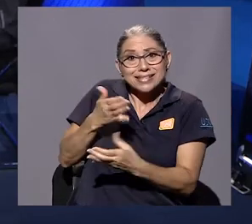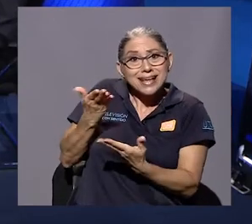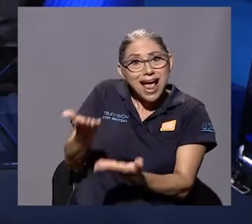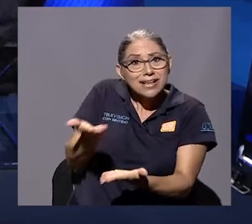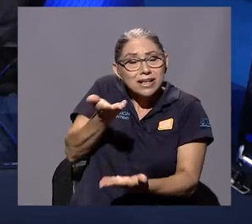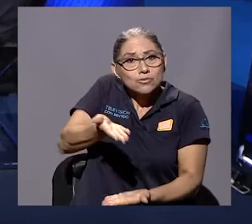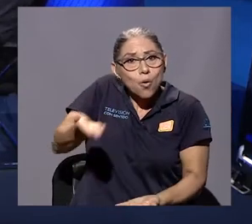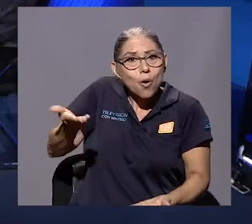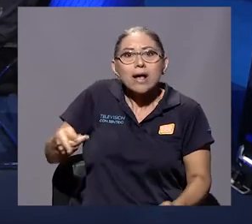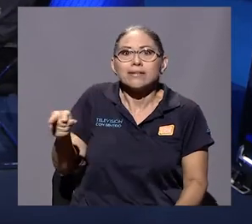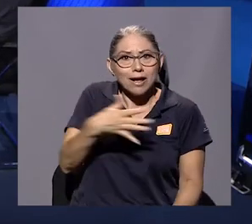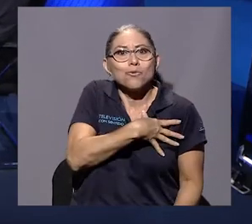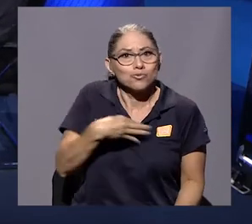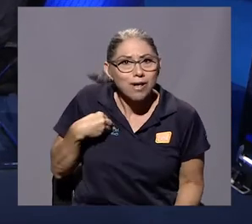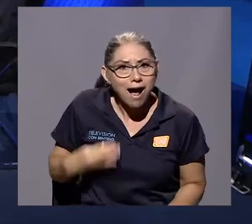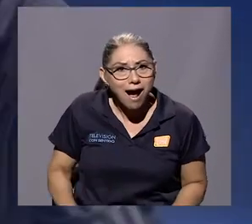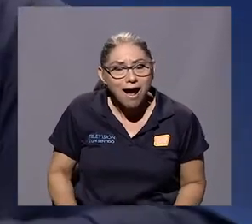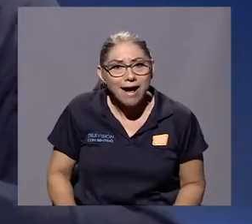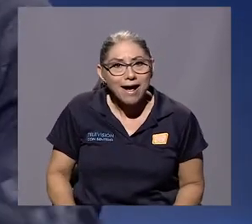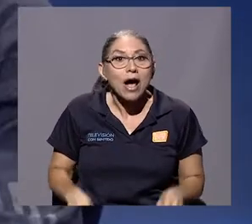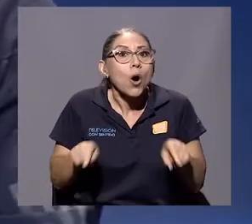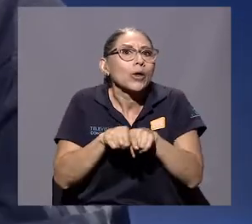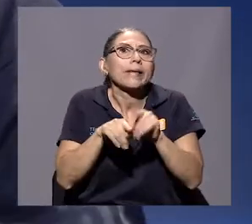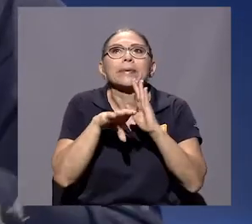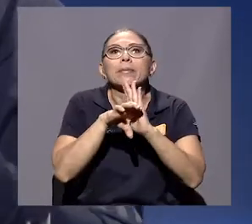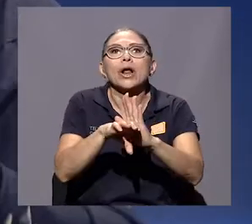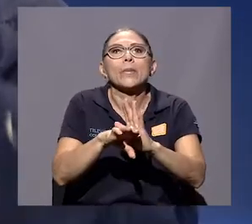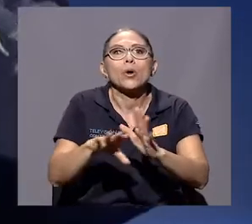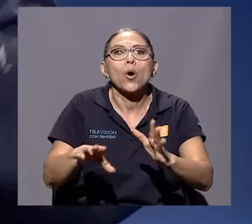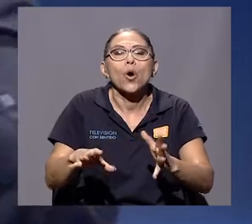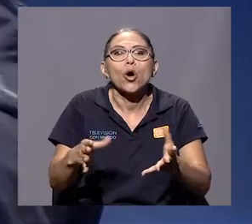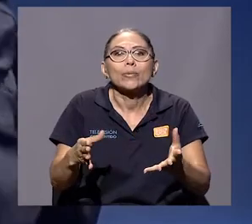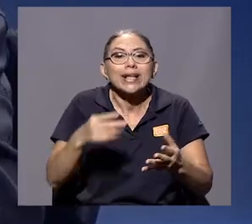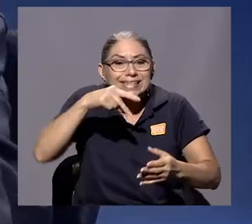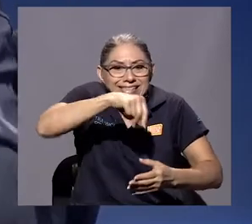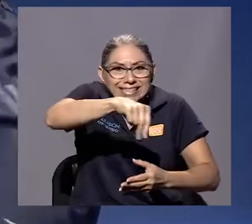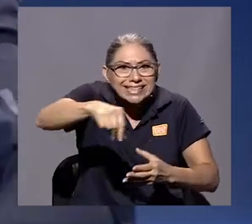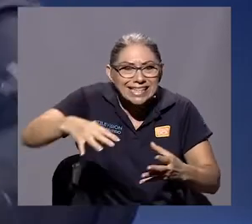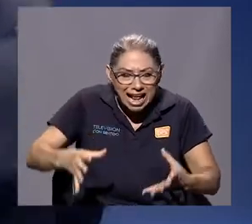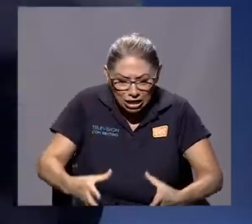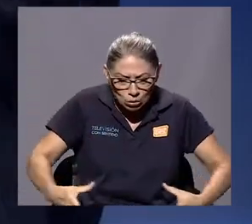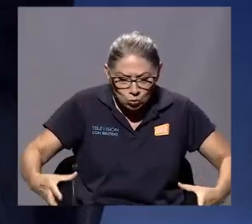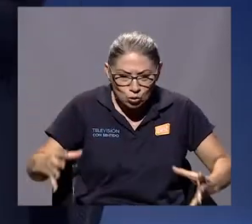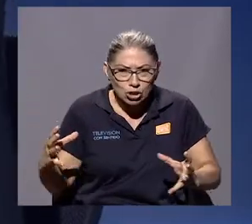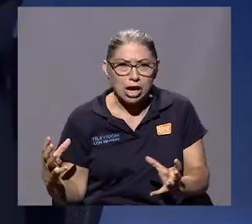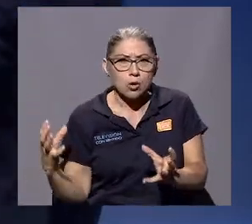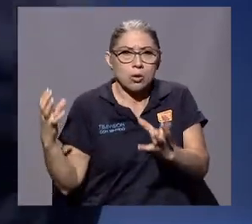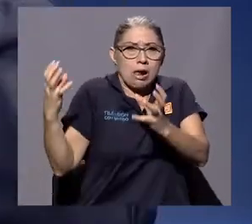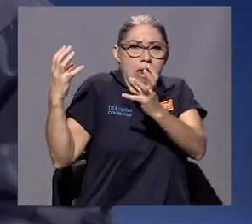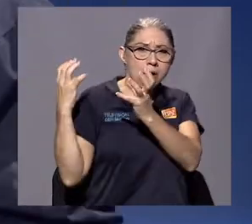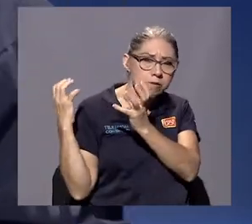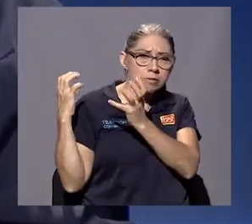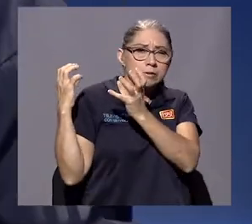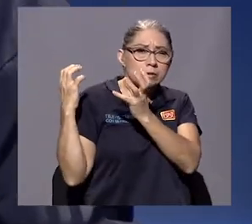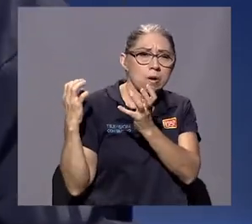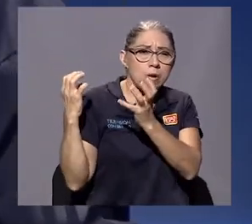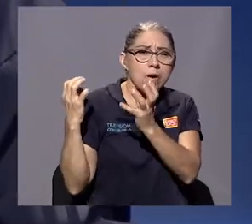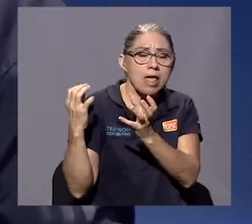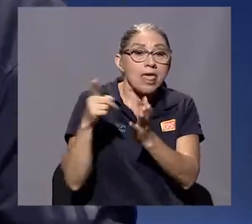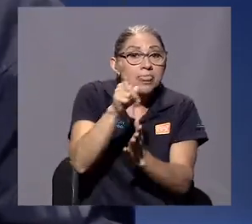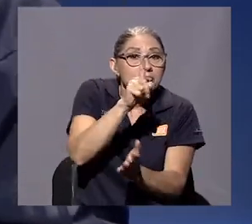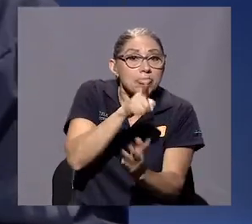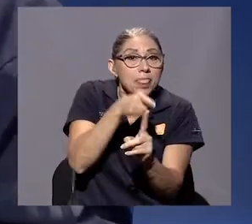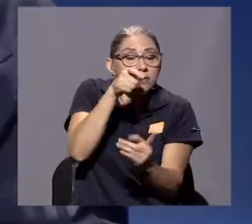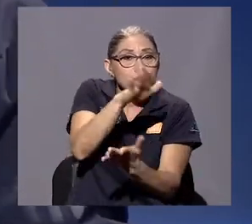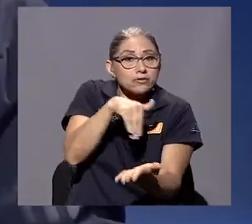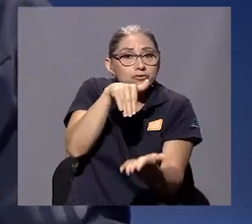gustaba hacerlo, ¿no? O cargar un saco de sal del centro de la abuela hasta el llano, por ejemplo, que es una